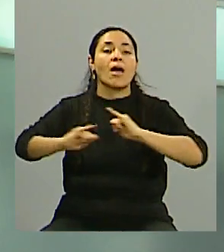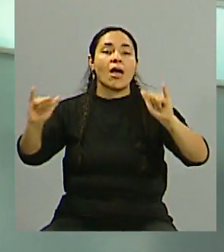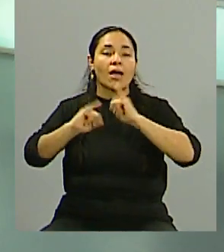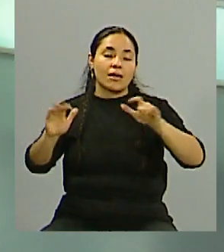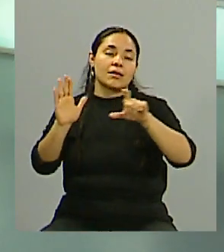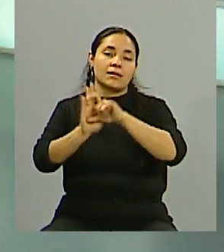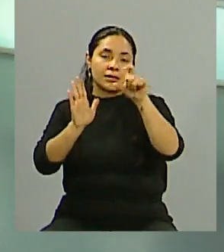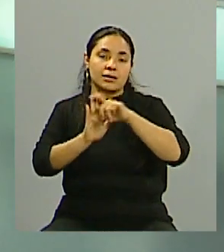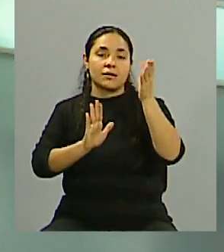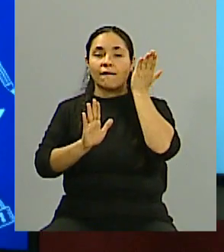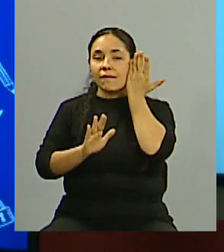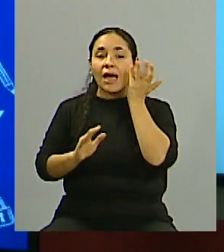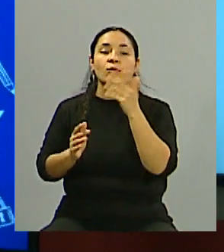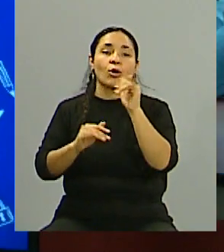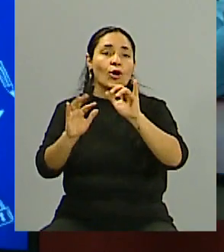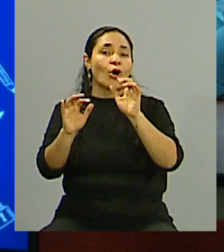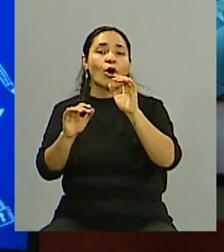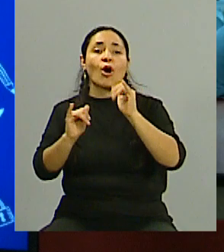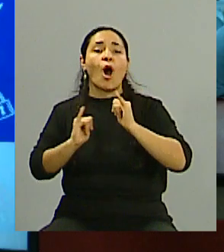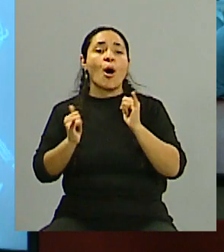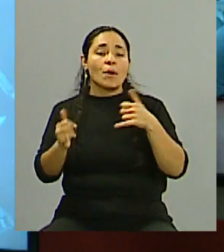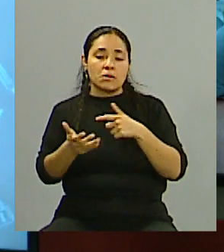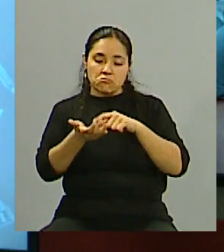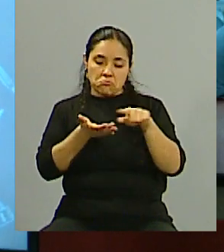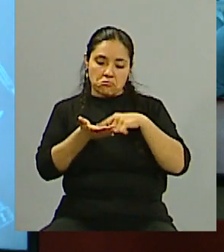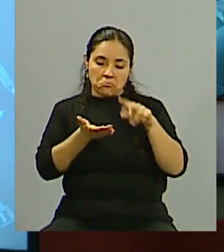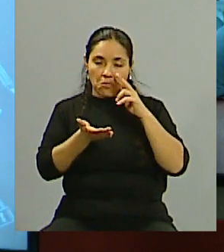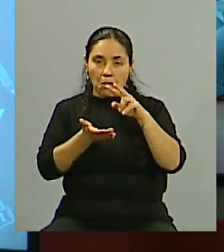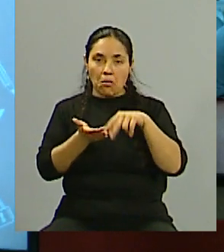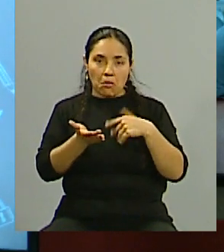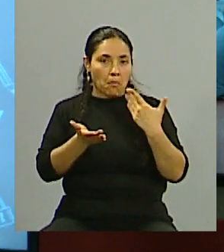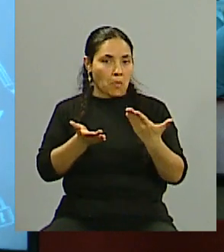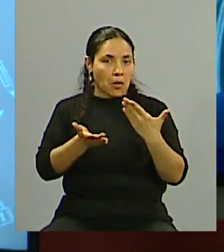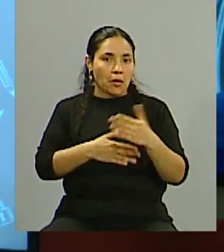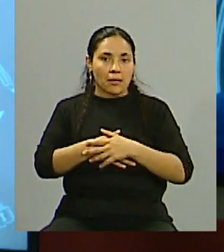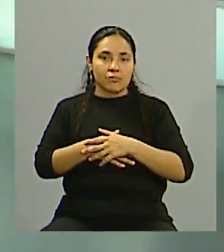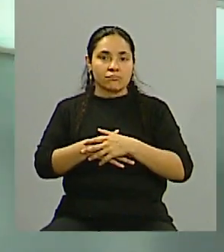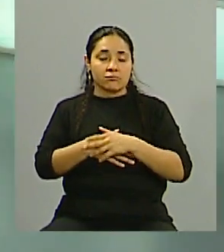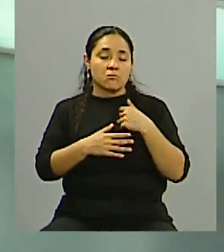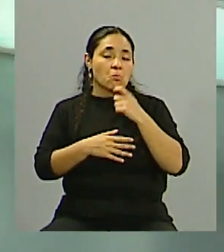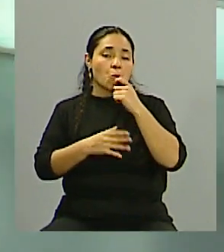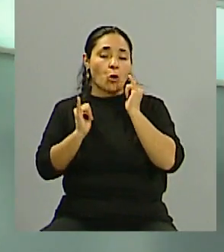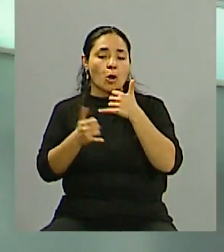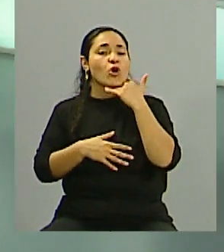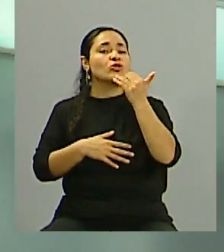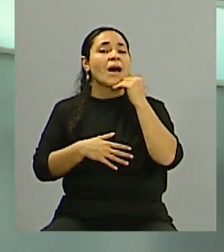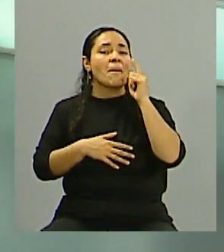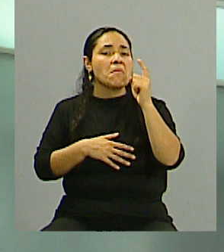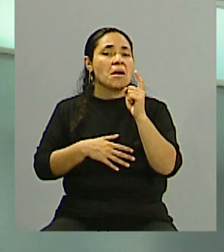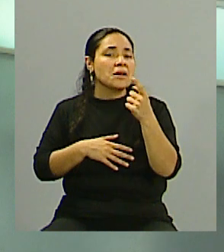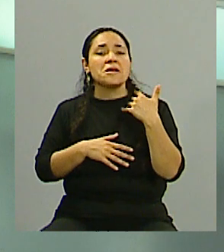sociales a las que tienen acceso los jóvenes, estas nuevas generaciones que por ahí no miden el peligro o la exposición que tienen.